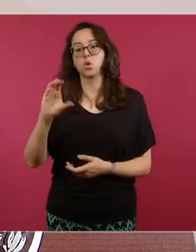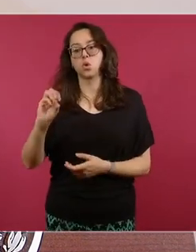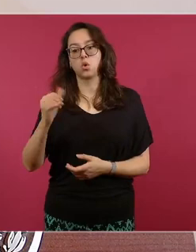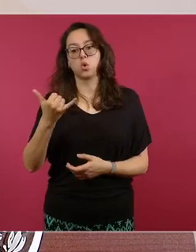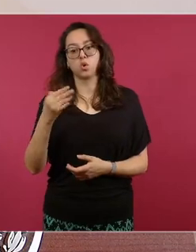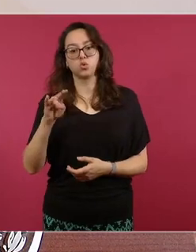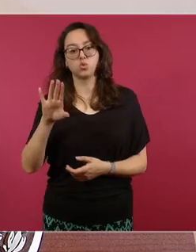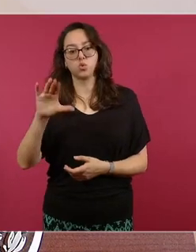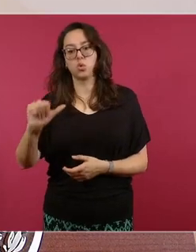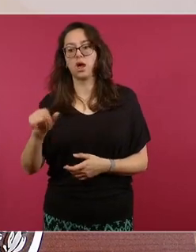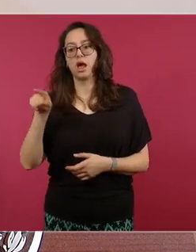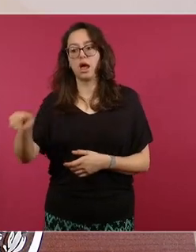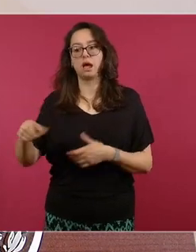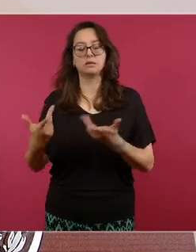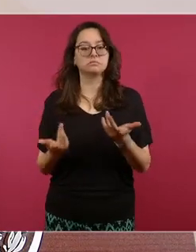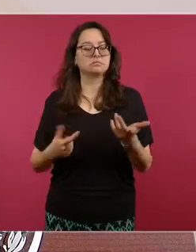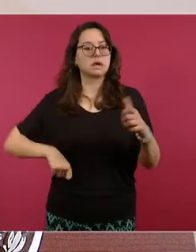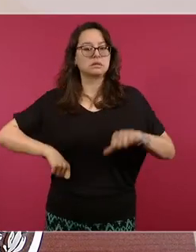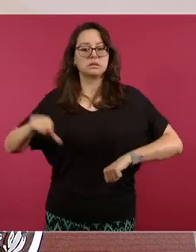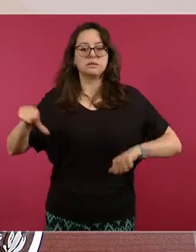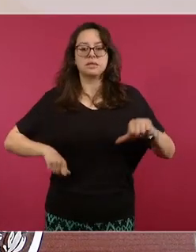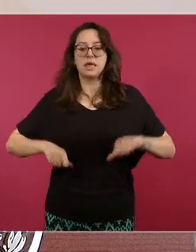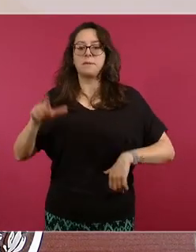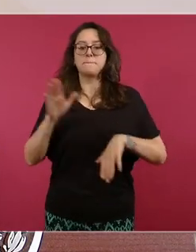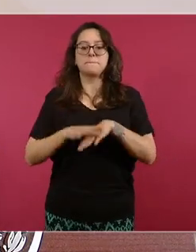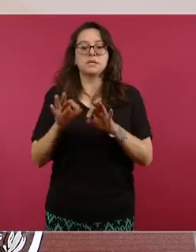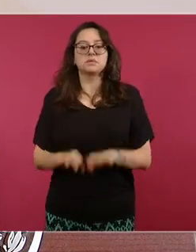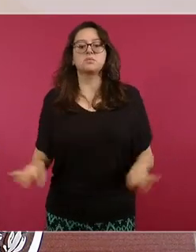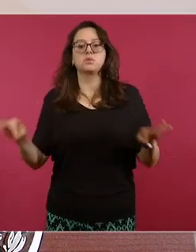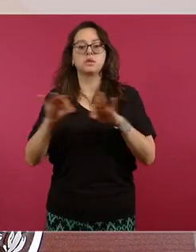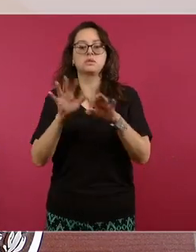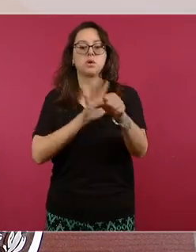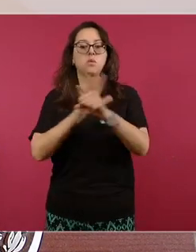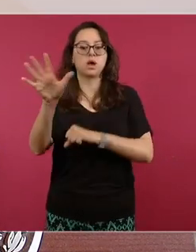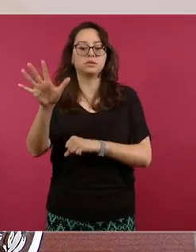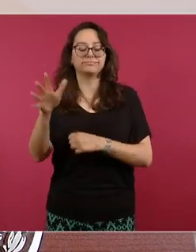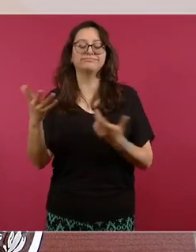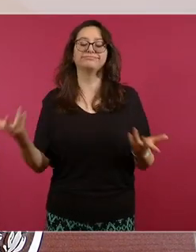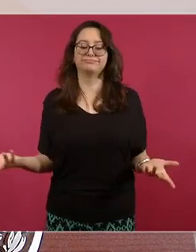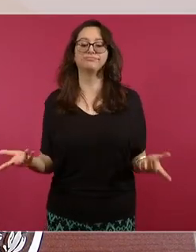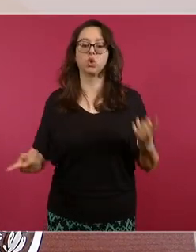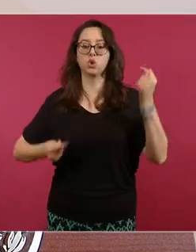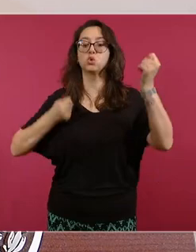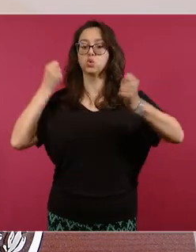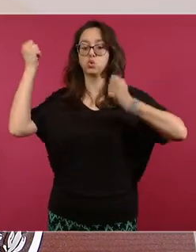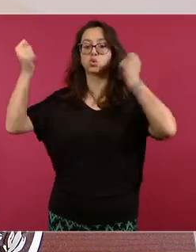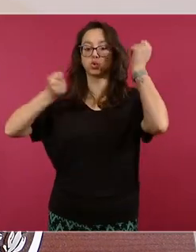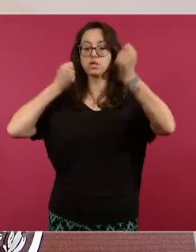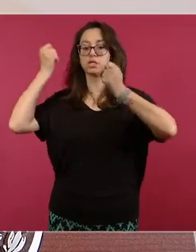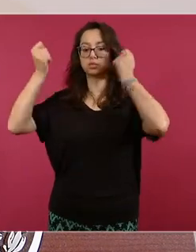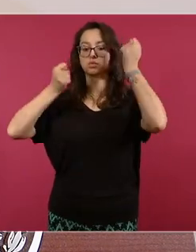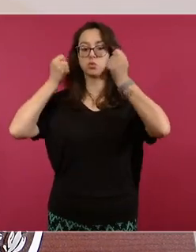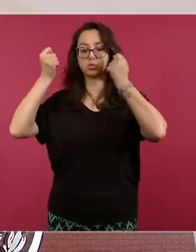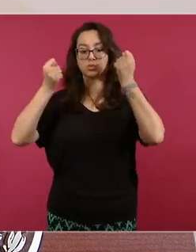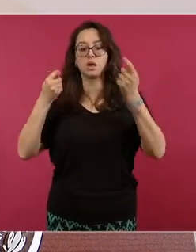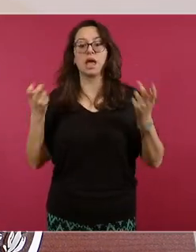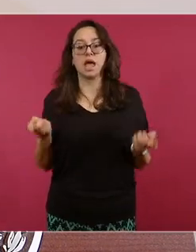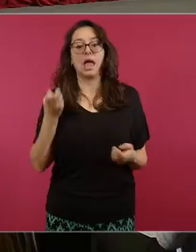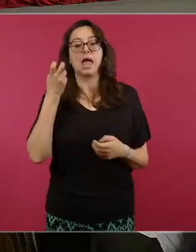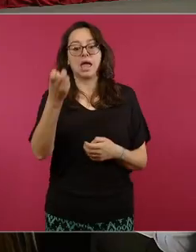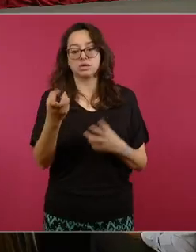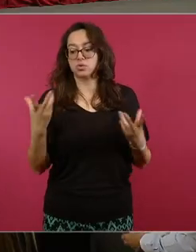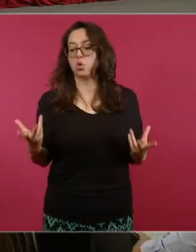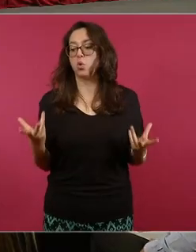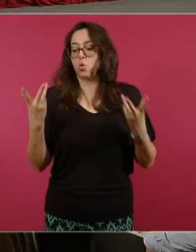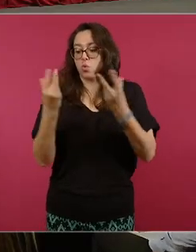de Benítez, es sin duda el turismo. En este sentido, trabajamos de la mano de este sector y, por supuesto, los